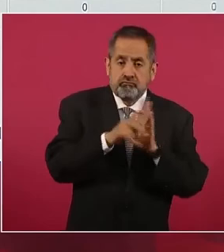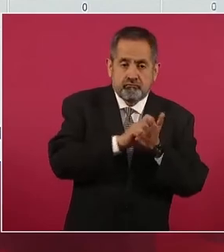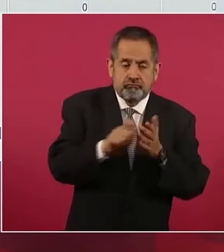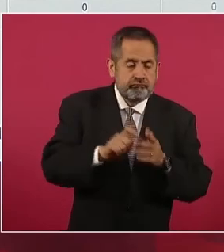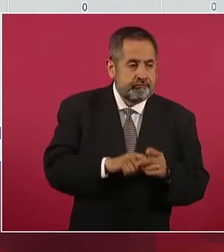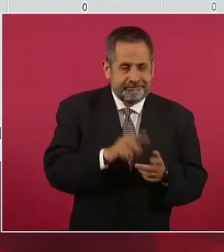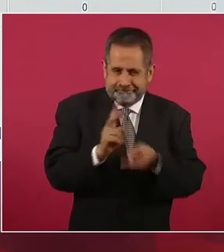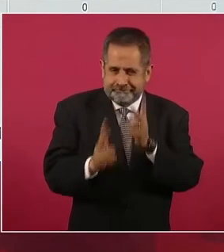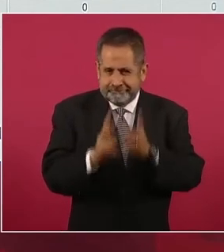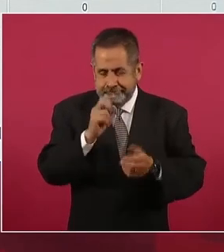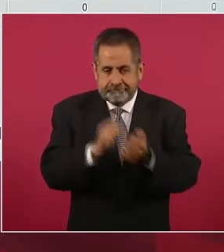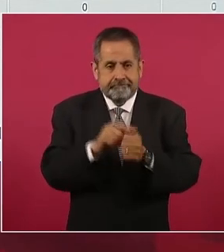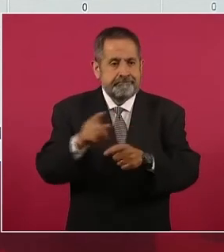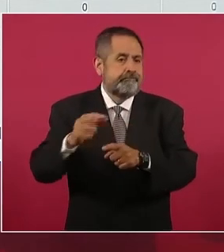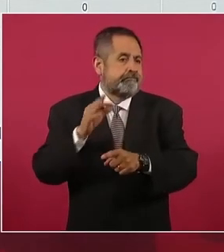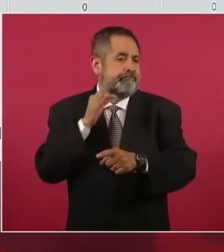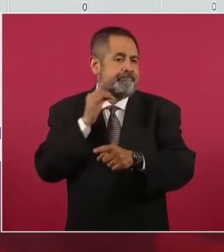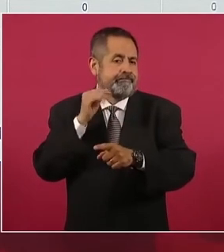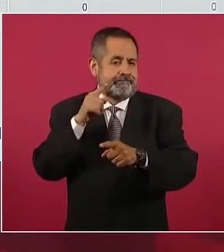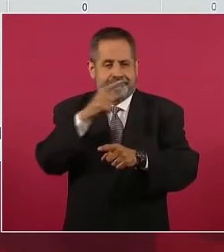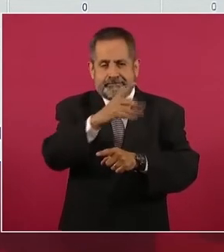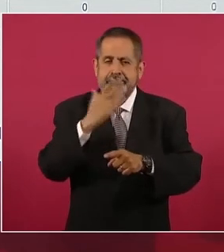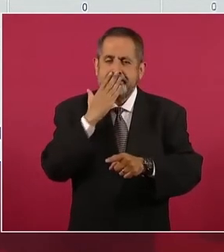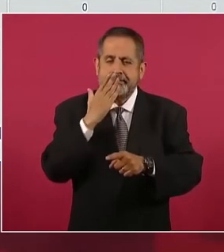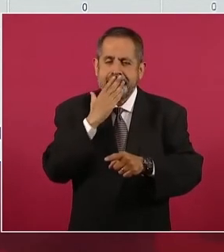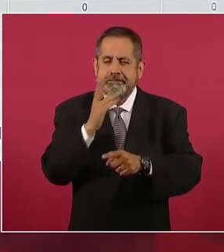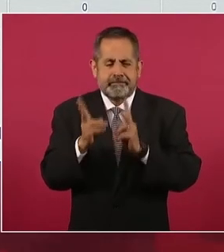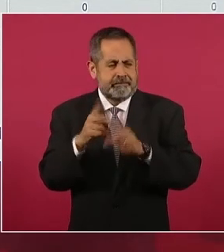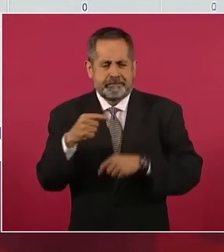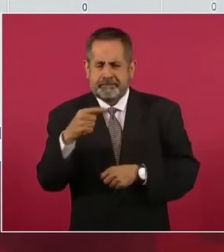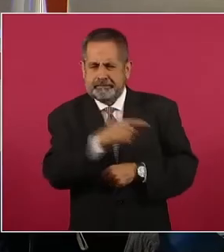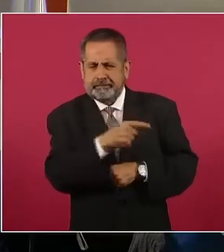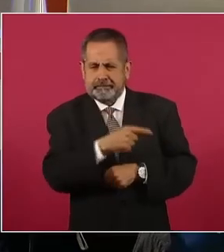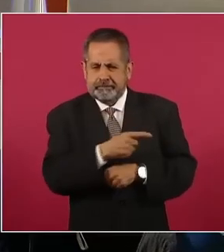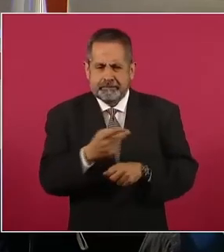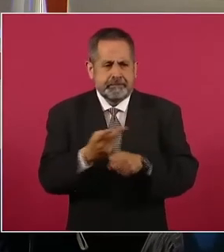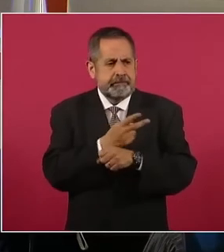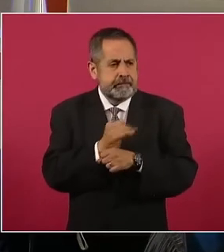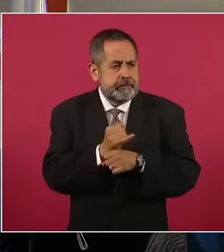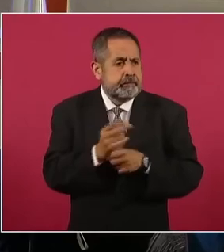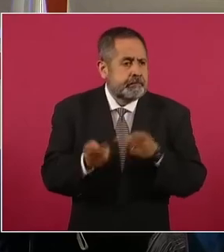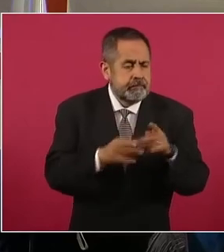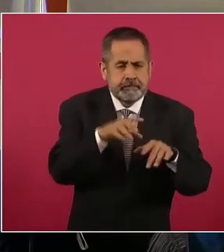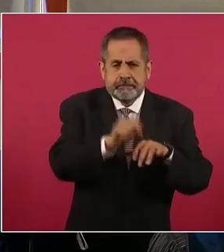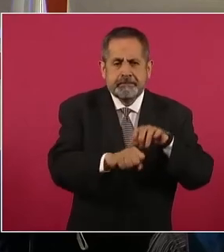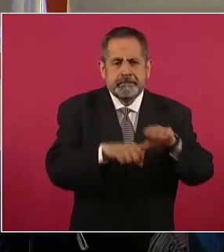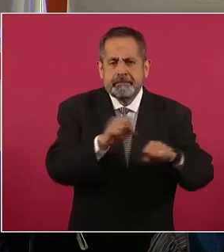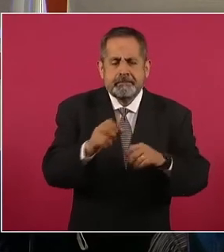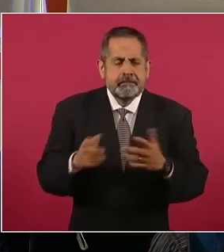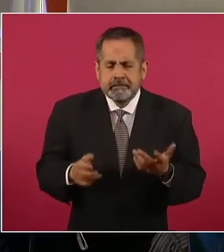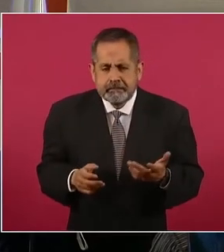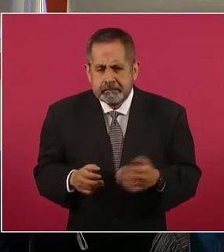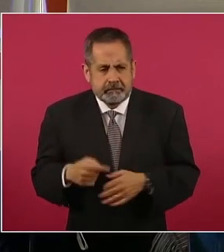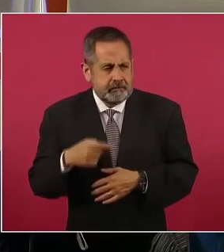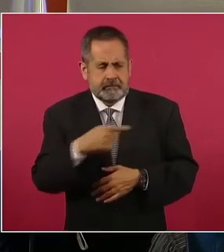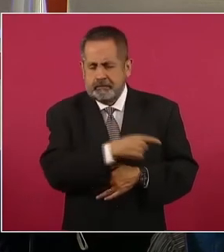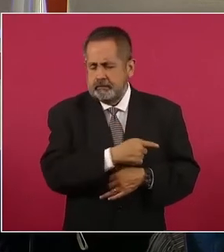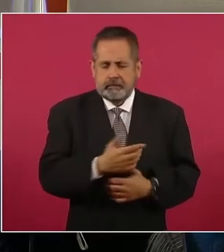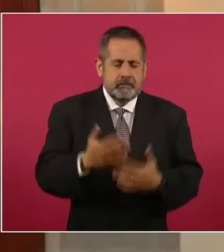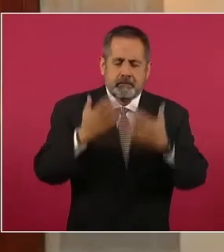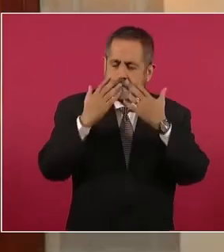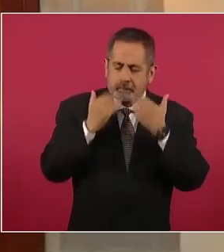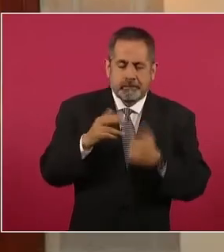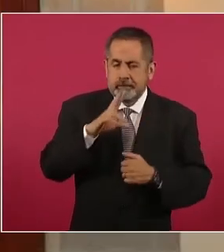Fiscalía de Sonora en este tema y en base a las pesquisas e indagatorias, no hay tampoco ningún